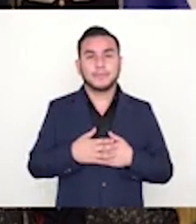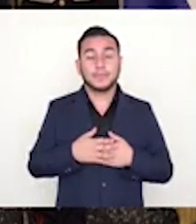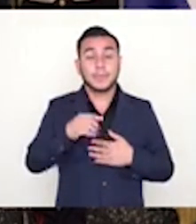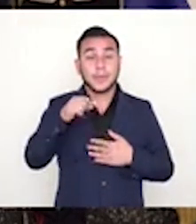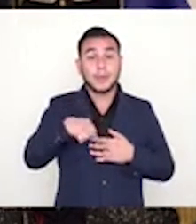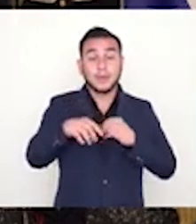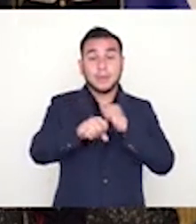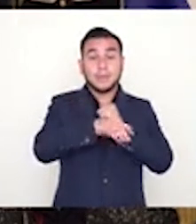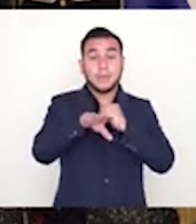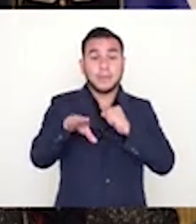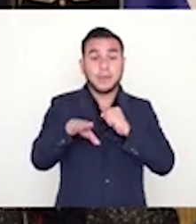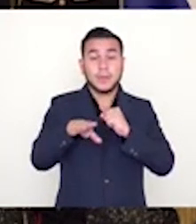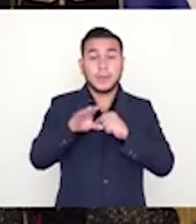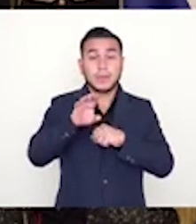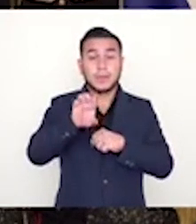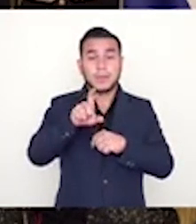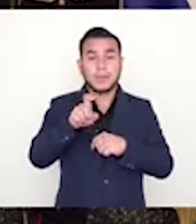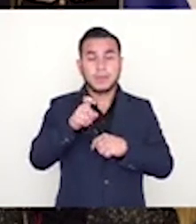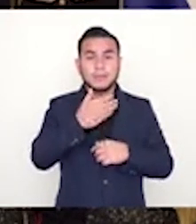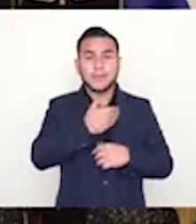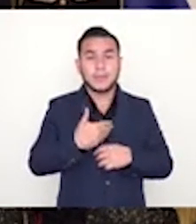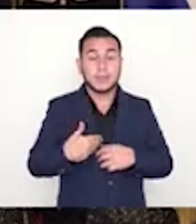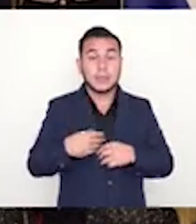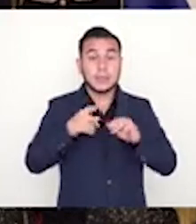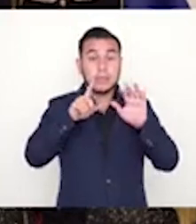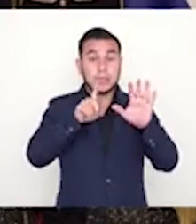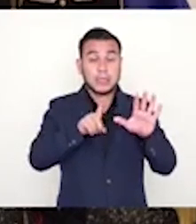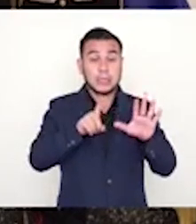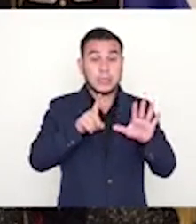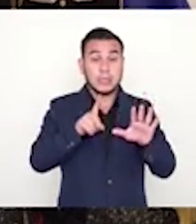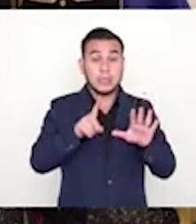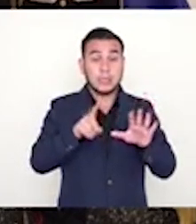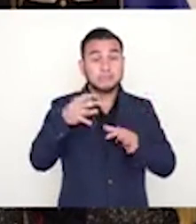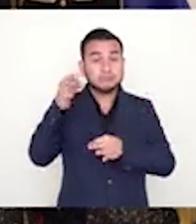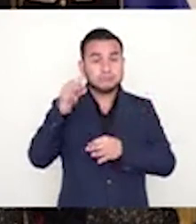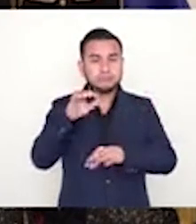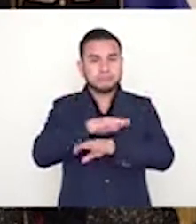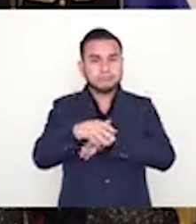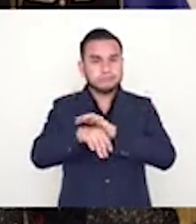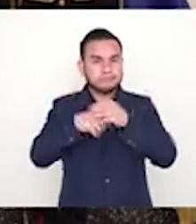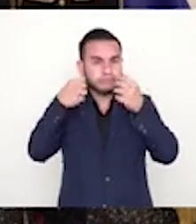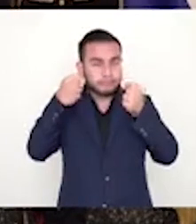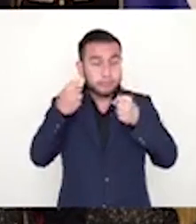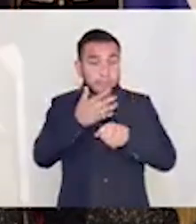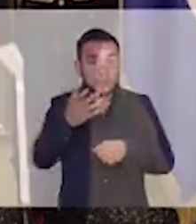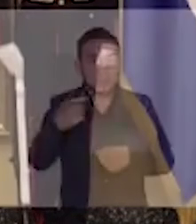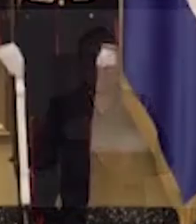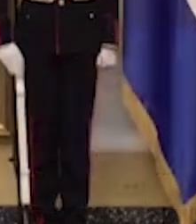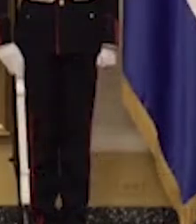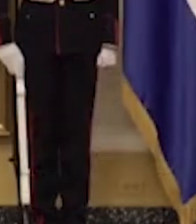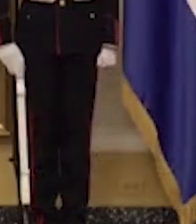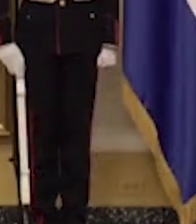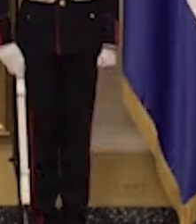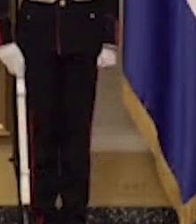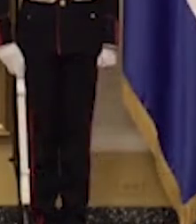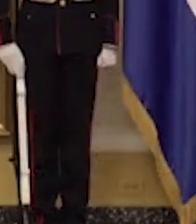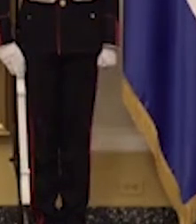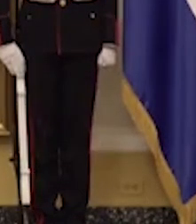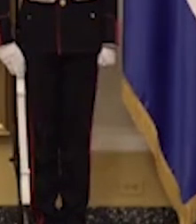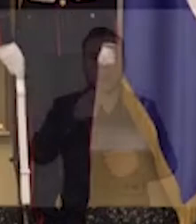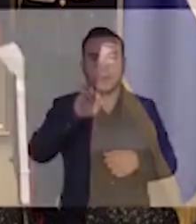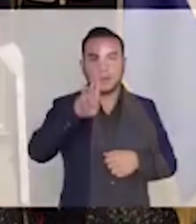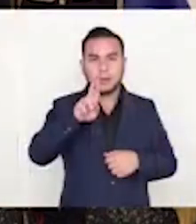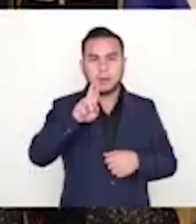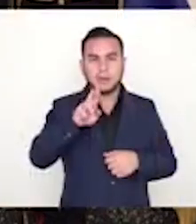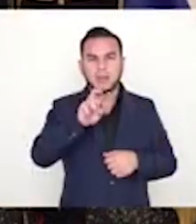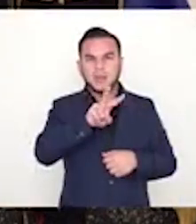Hoy publicaron que el expresidente Funes, con seis órdenes de captura, quien de repente es amigo de ustedes, así como era amigo de Parker en el